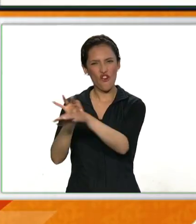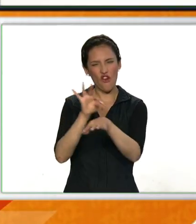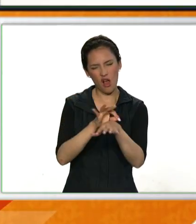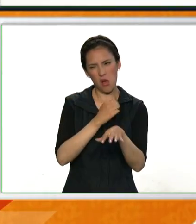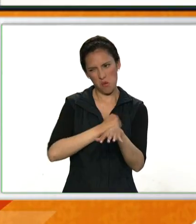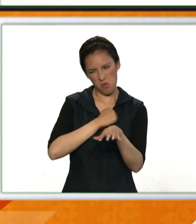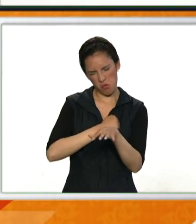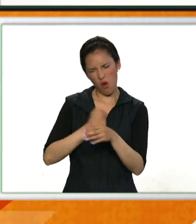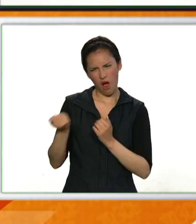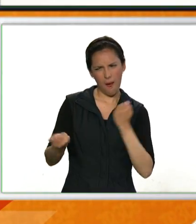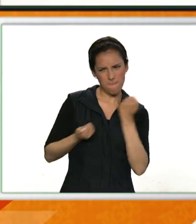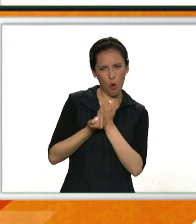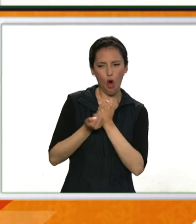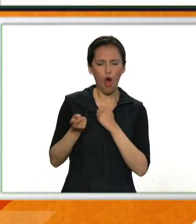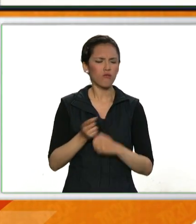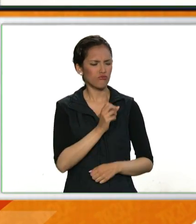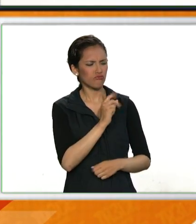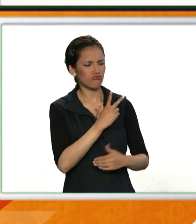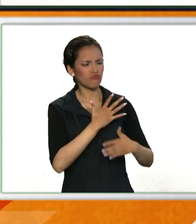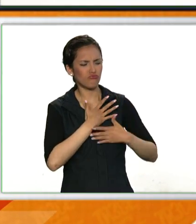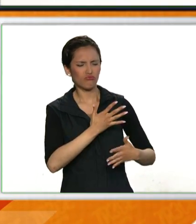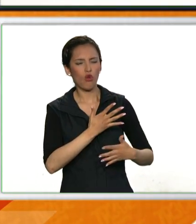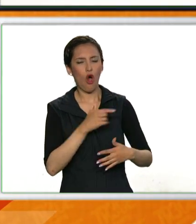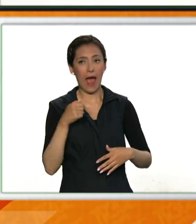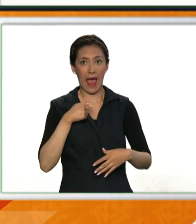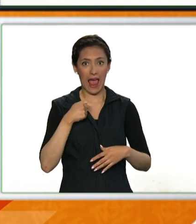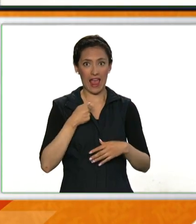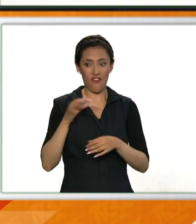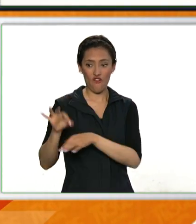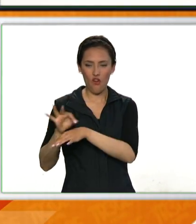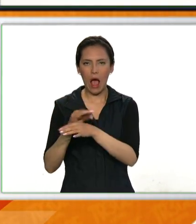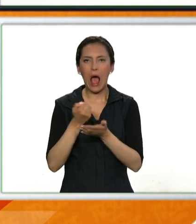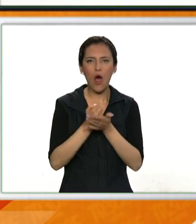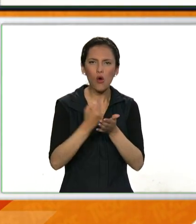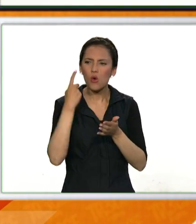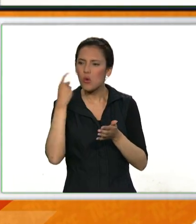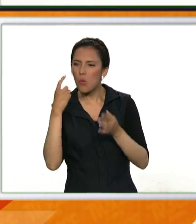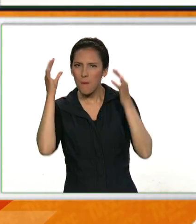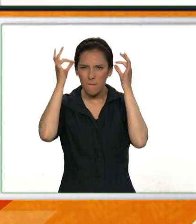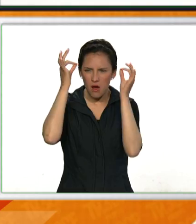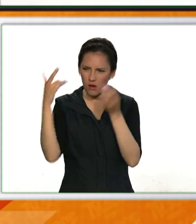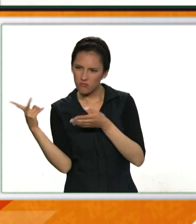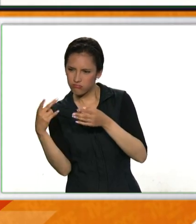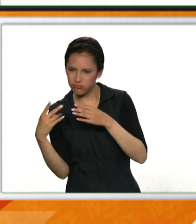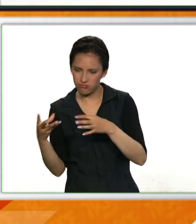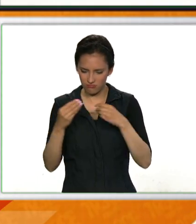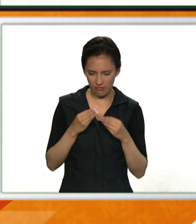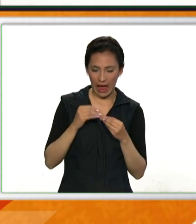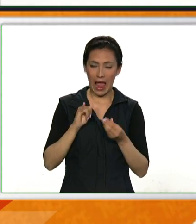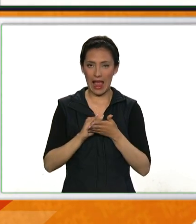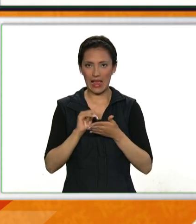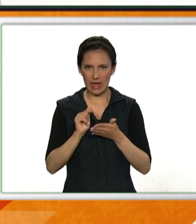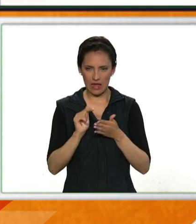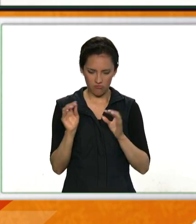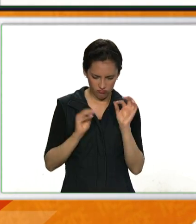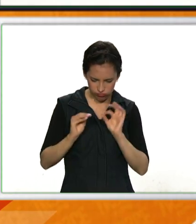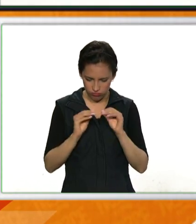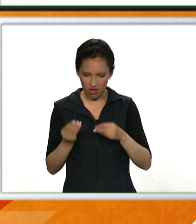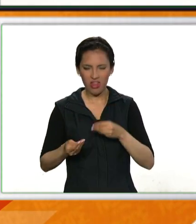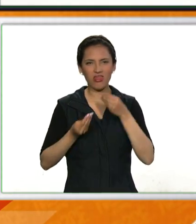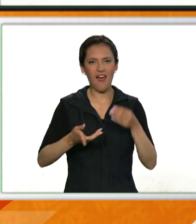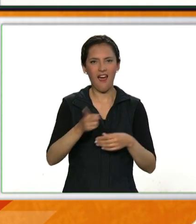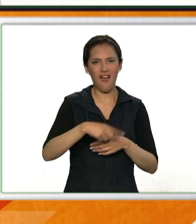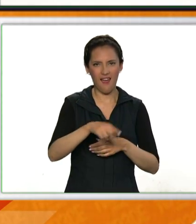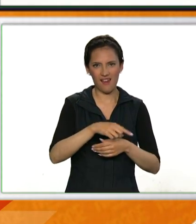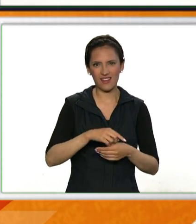cabello y de una u otra forma quienes van a ser beneficiarias de este proceso. Bueno, digamos que el objetivo es que la mayor cantidad